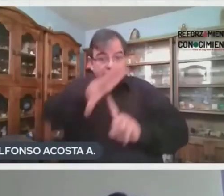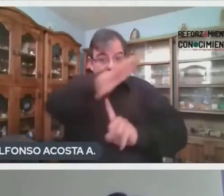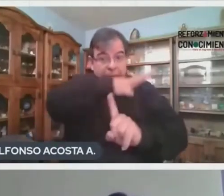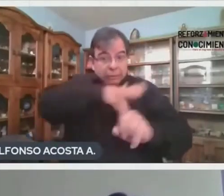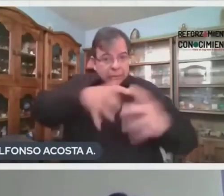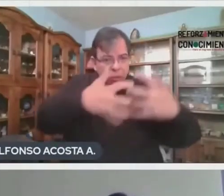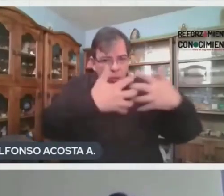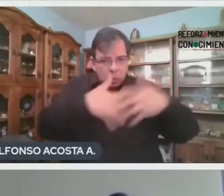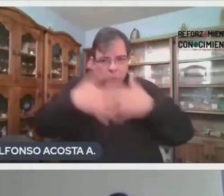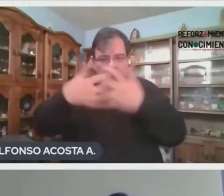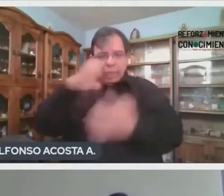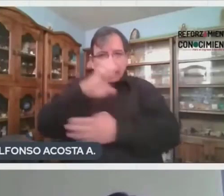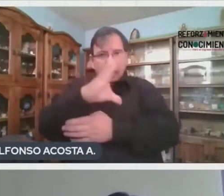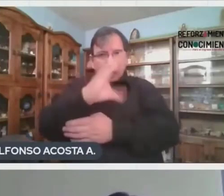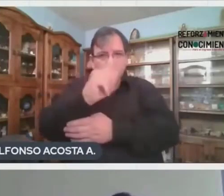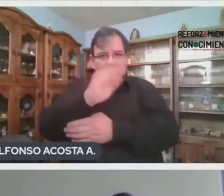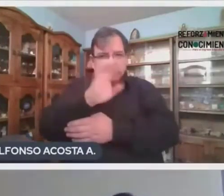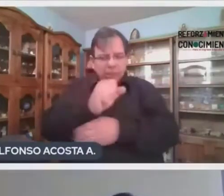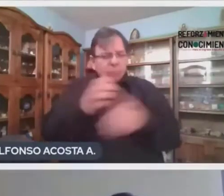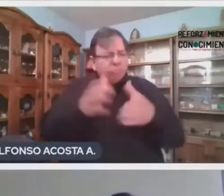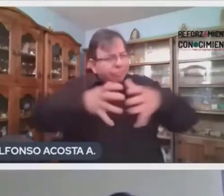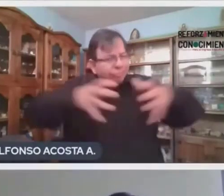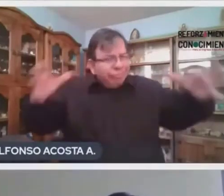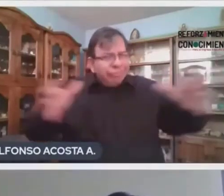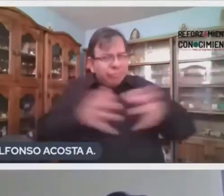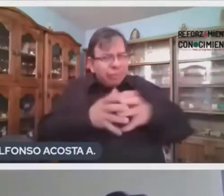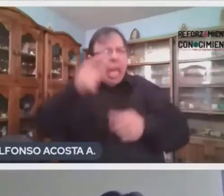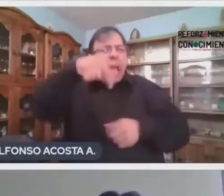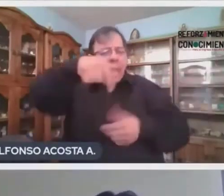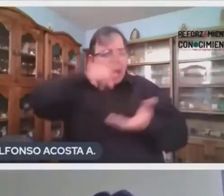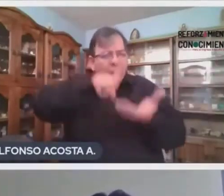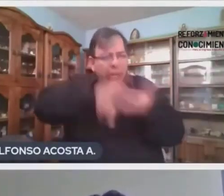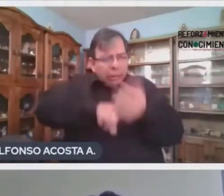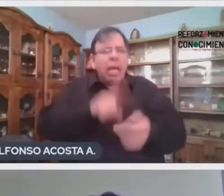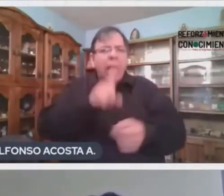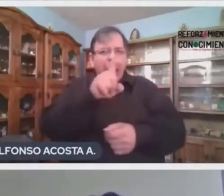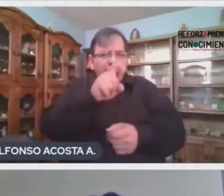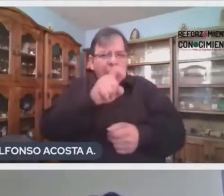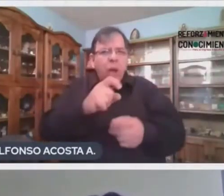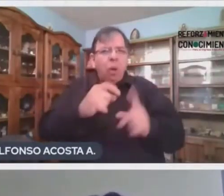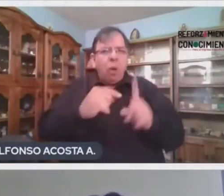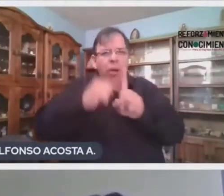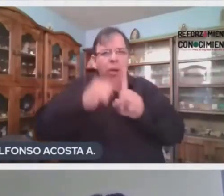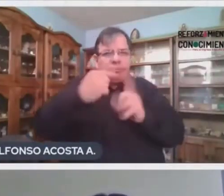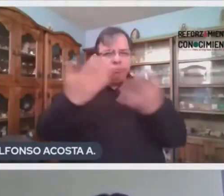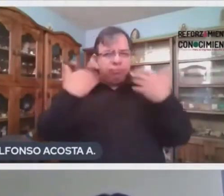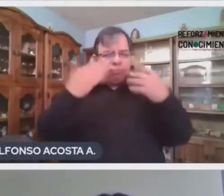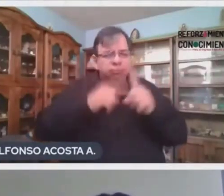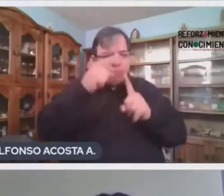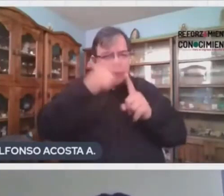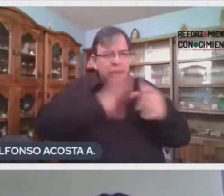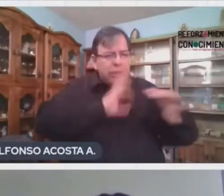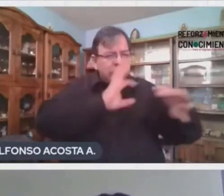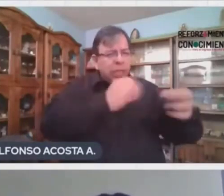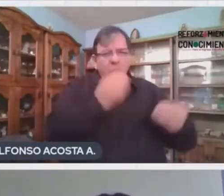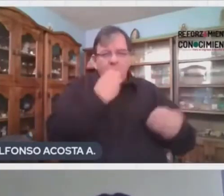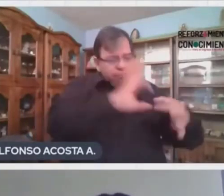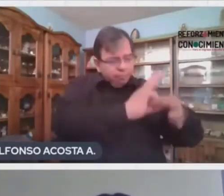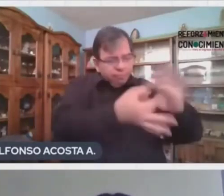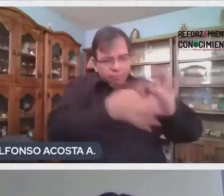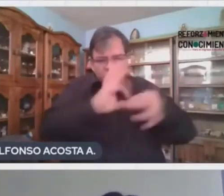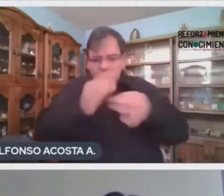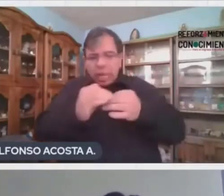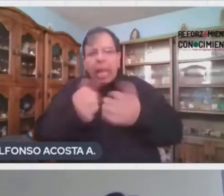sean grandes o pequeños, nos proporcionan agua, regulan el clima y sus cadenas alimenticias producen un equilibrio que